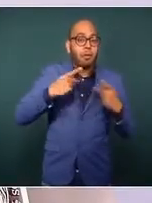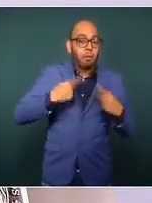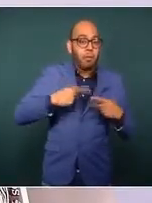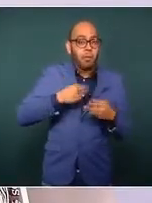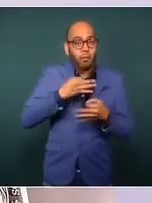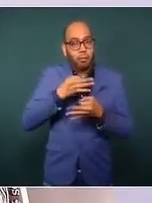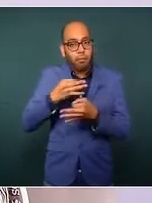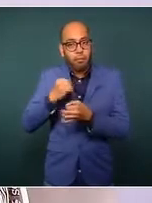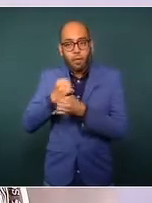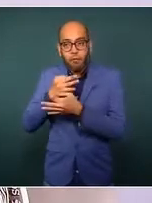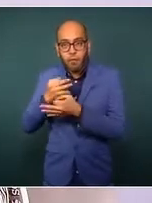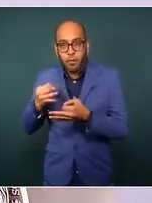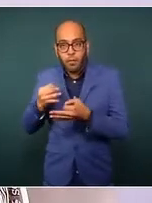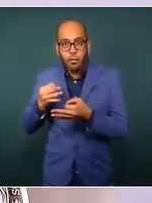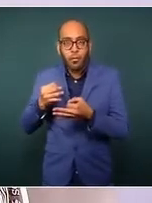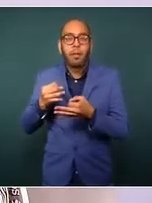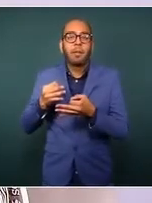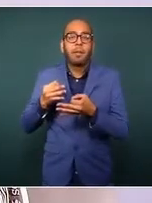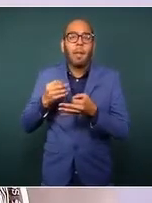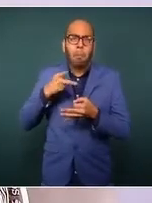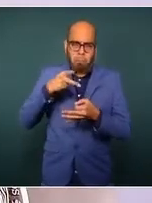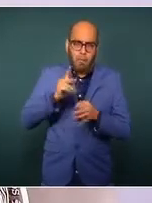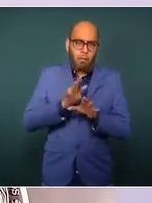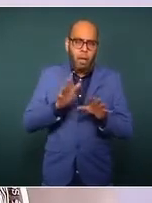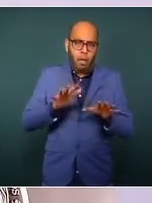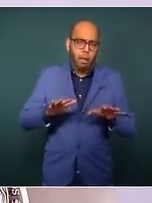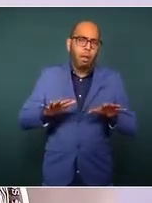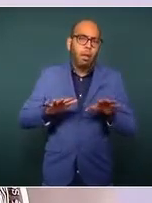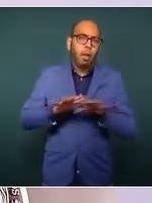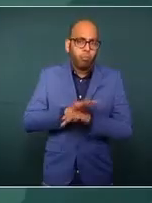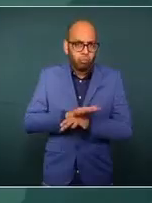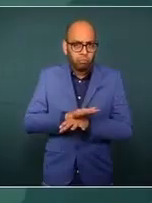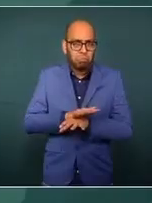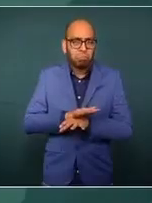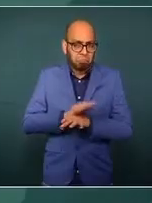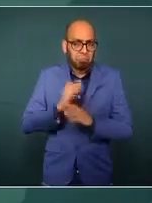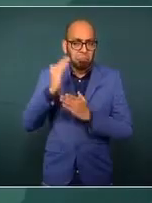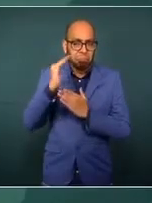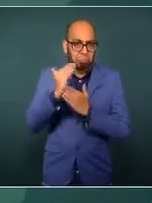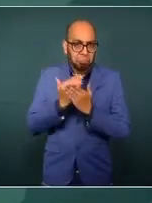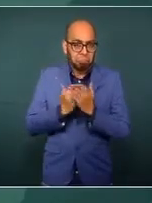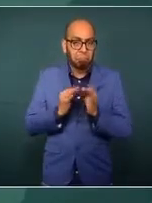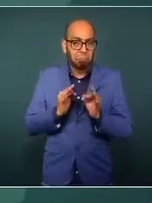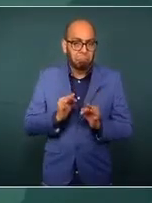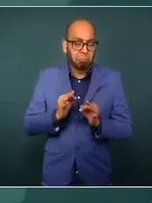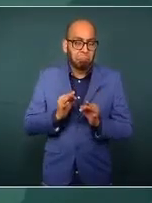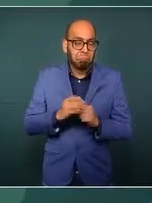gente las cosas han cambiado de manera muy significativa.